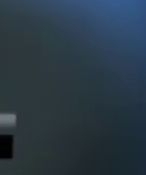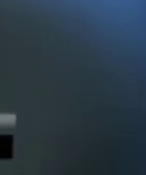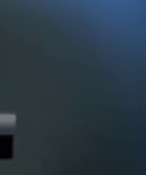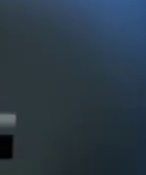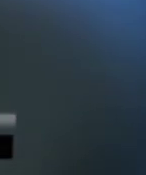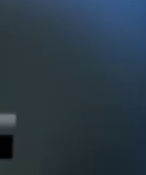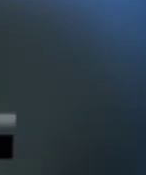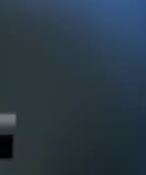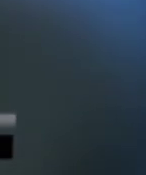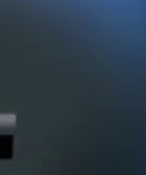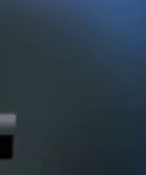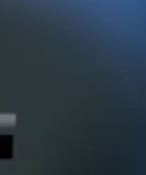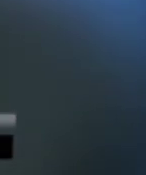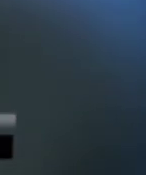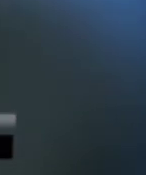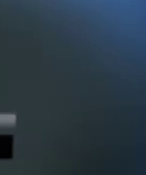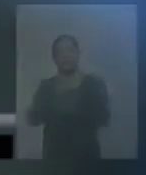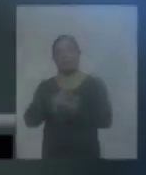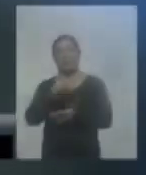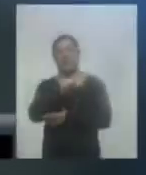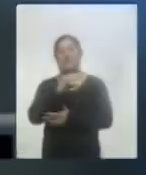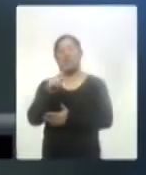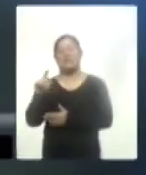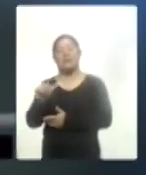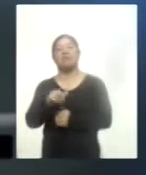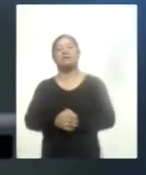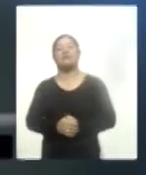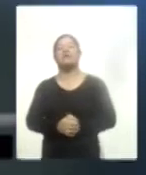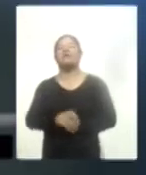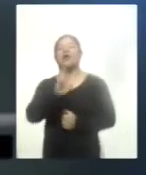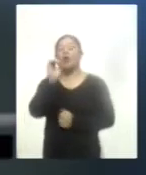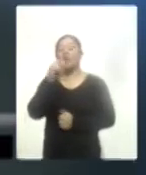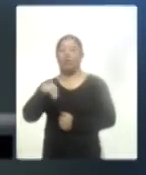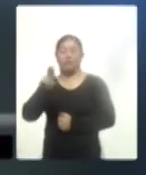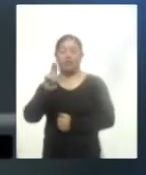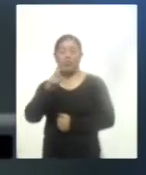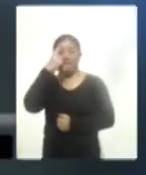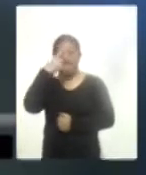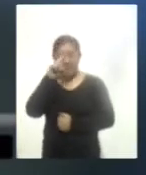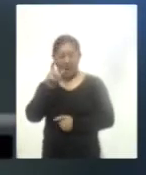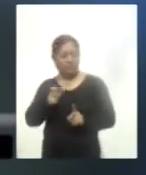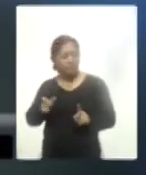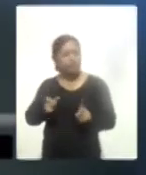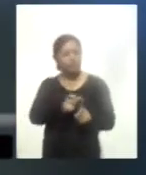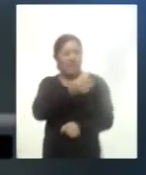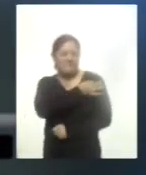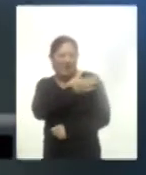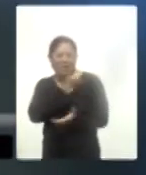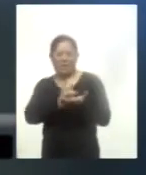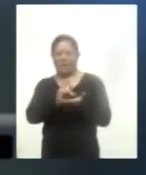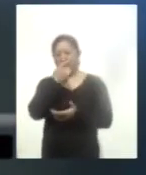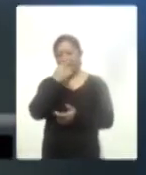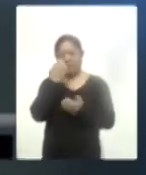próximos tres meses para el programa ACT Accelerator de la Organización Mundial de la Salud para respaldar vacunas, tratamientos y